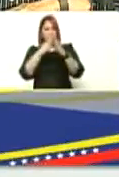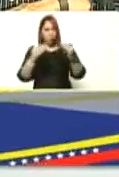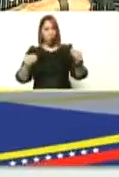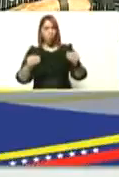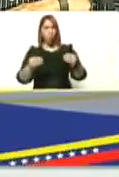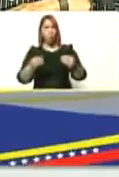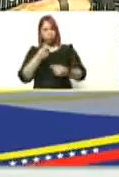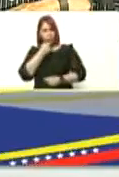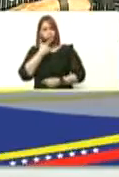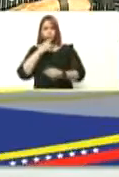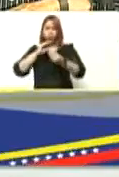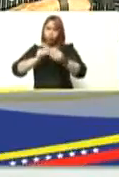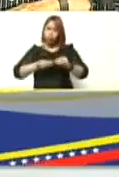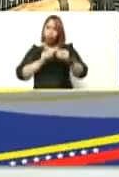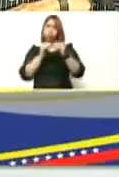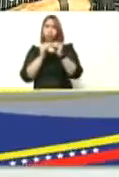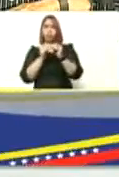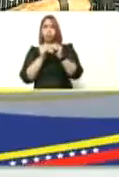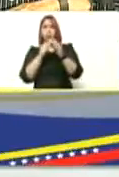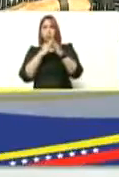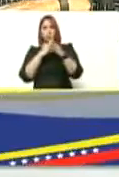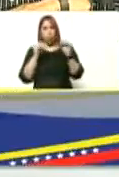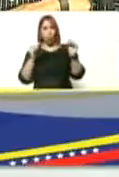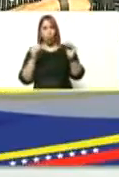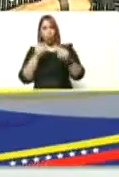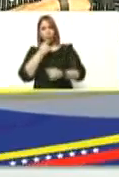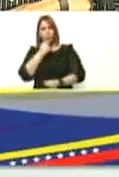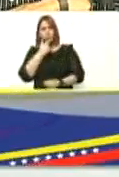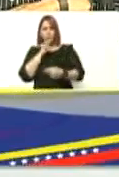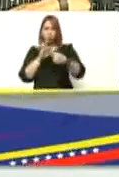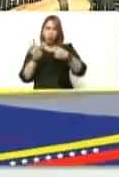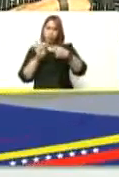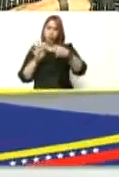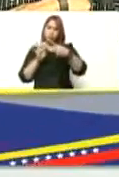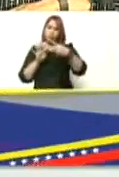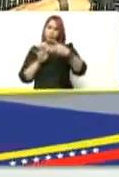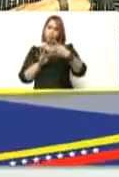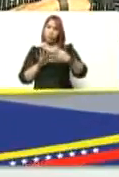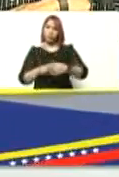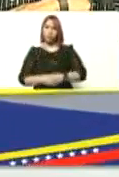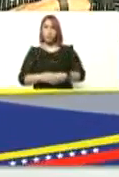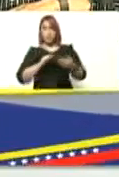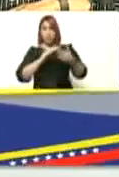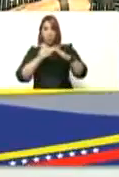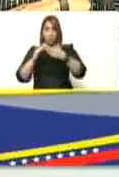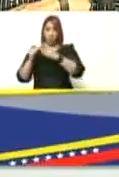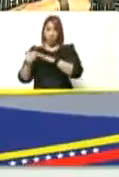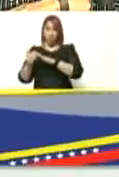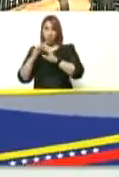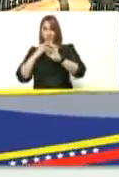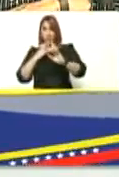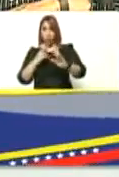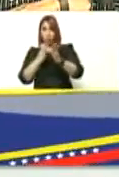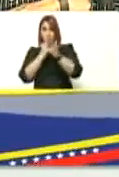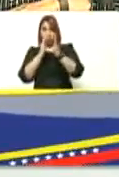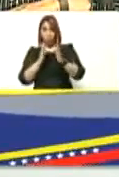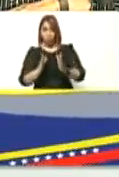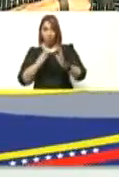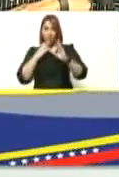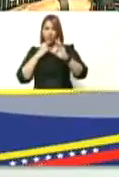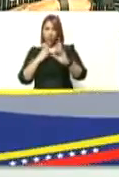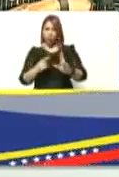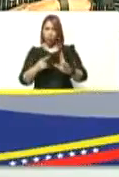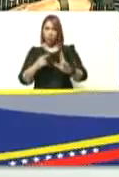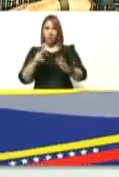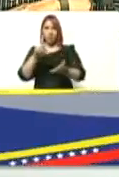ponga bonito que todo se ponga funcional y la comunidad responda por su escuela la comunidad responda por